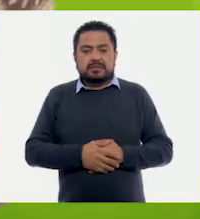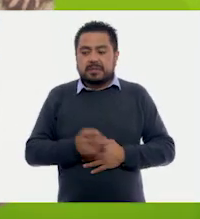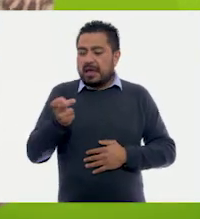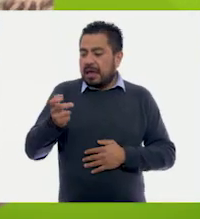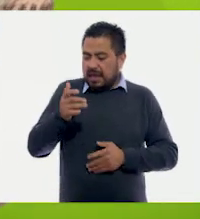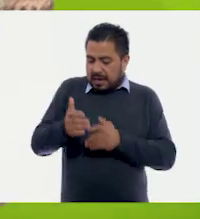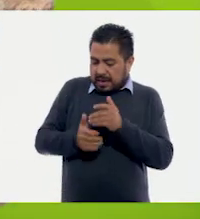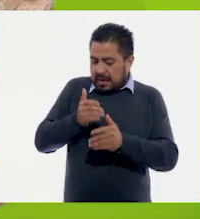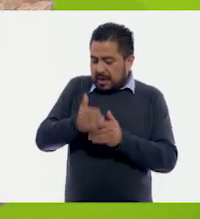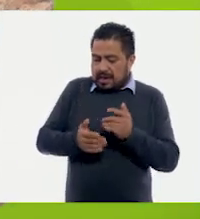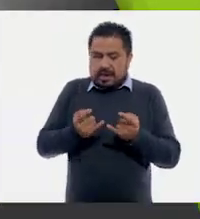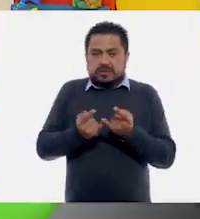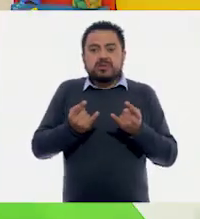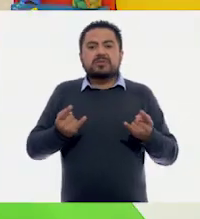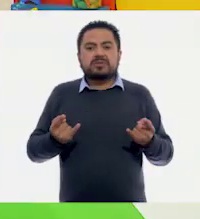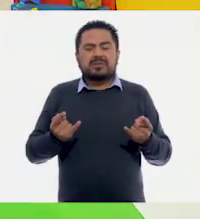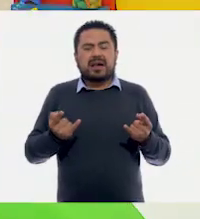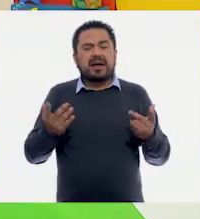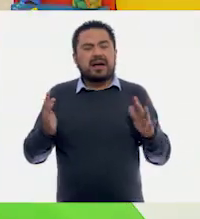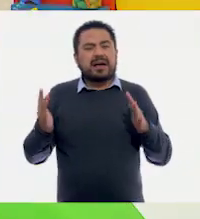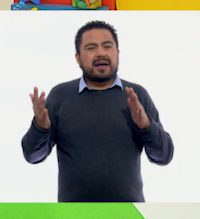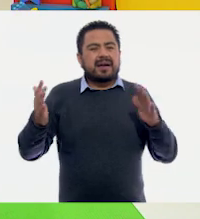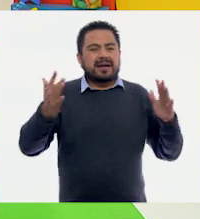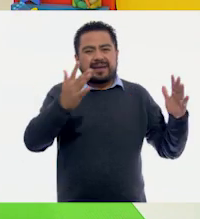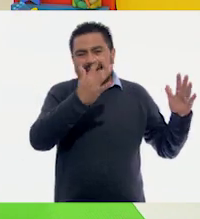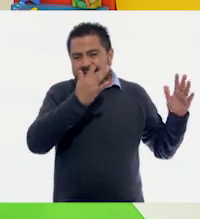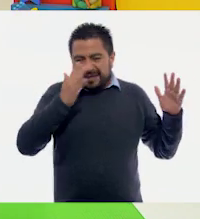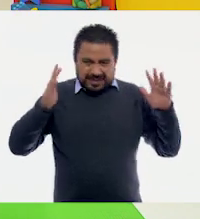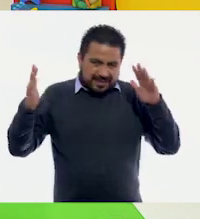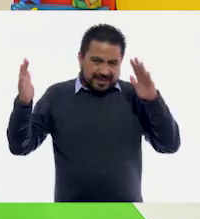termina nuestra historia. ¡Bravo!